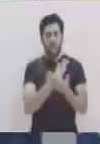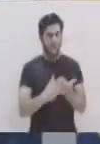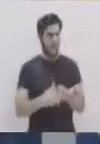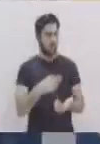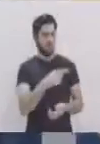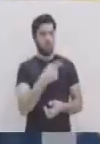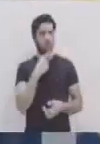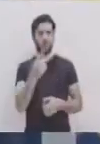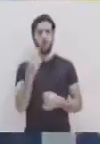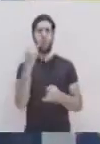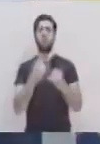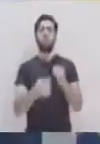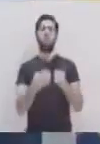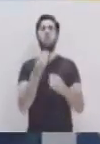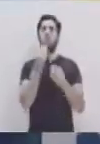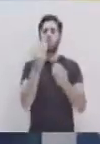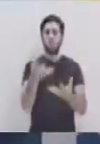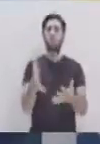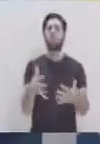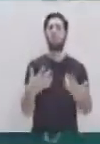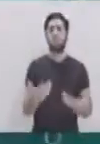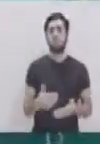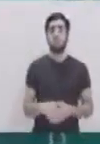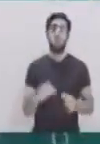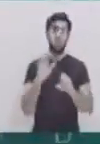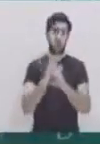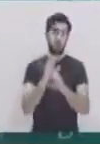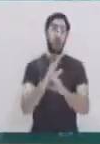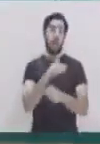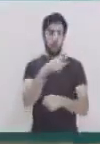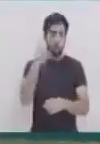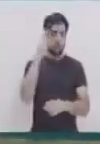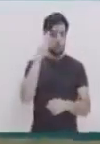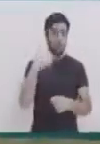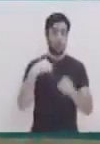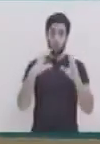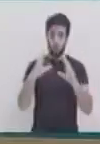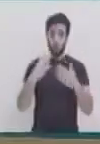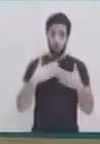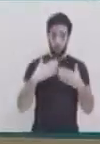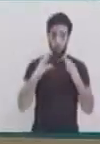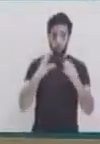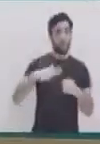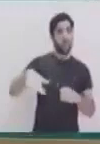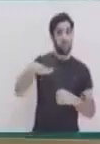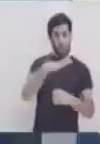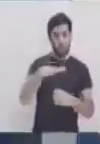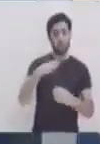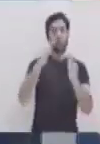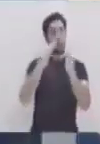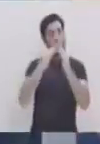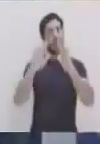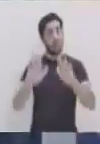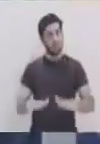recomendación que usted le quiera dar a todas las personas que nos ven? Claro que sí. Si me cuido yo, cuido a los demás. Y por favor, que estén en casa.